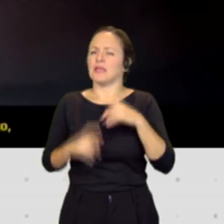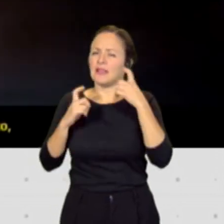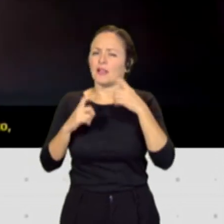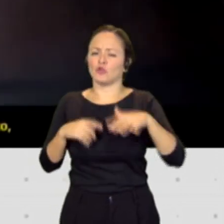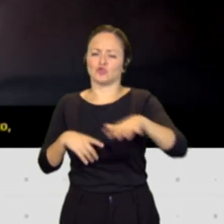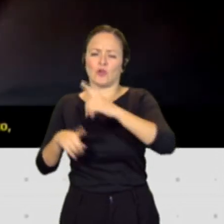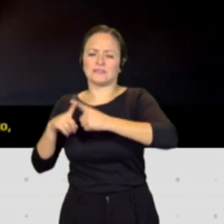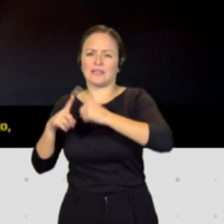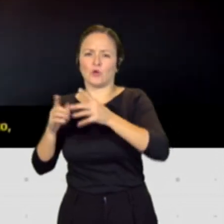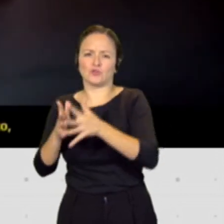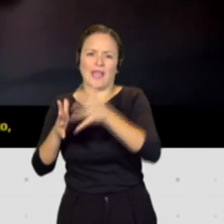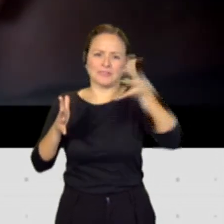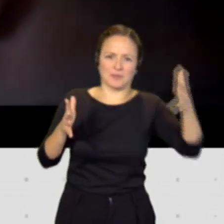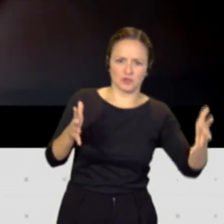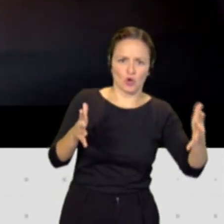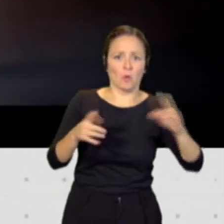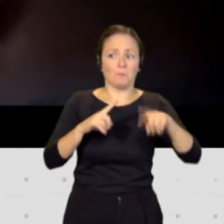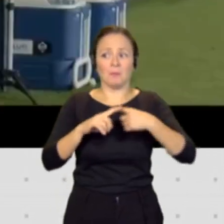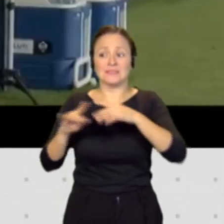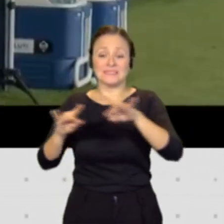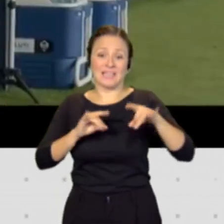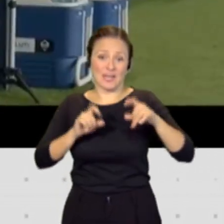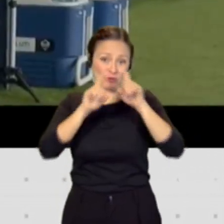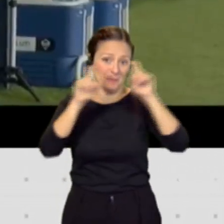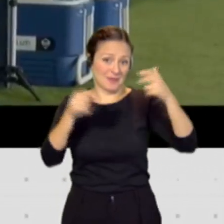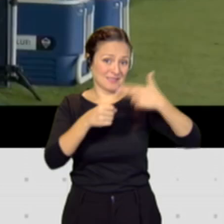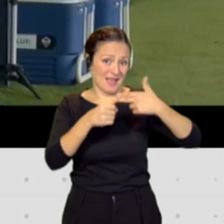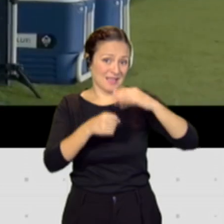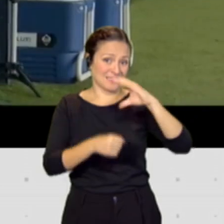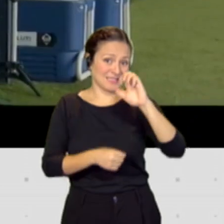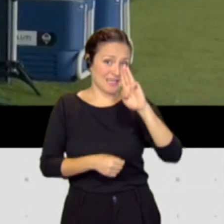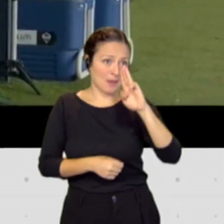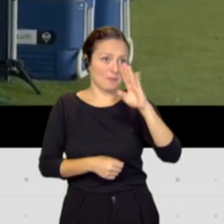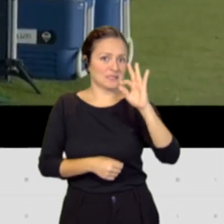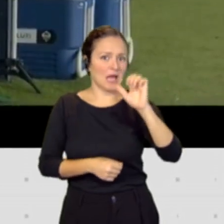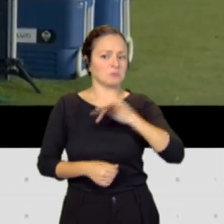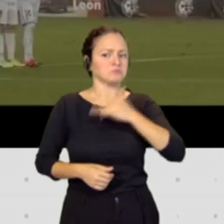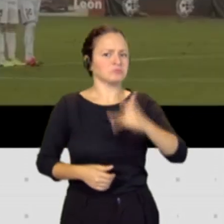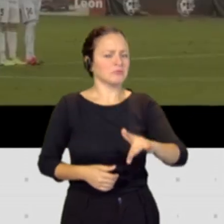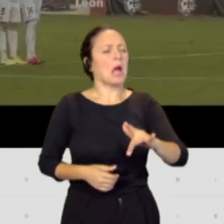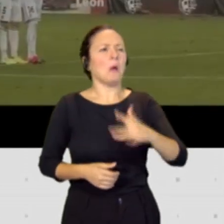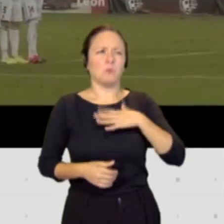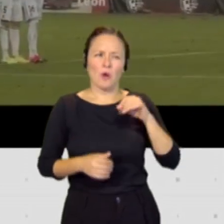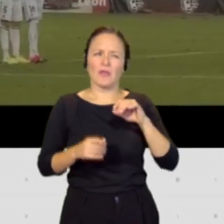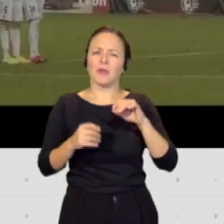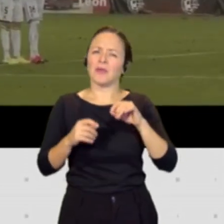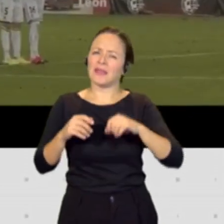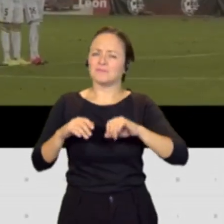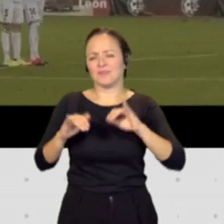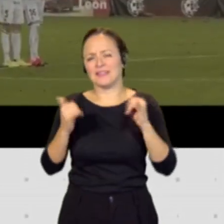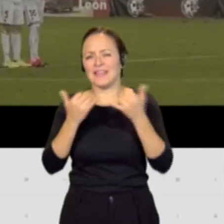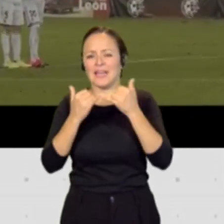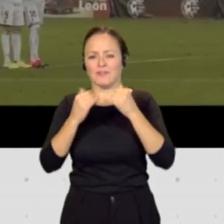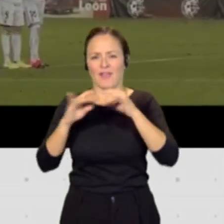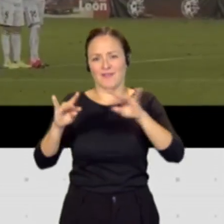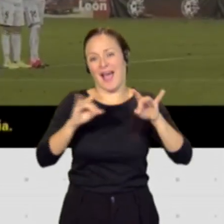Santa Cruz a los terrenos que está dejando Cepsa pues pensar que podemos tener un Tenerife Arena no solamente para